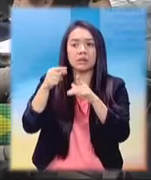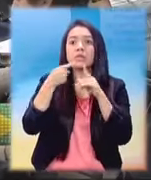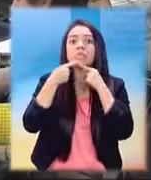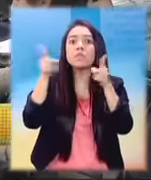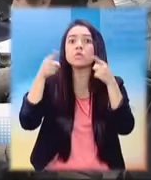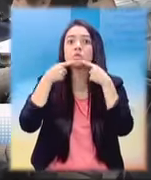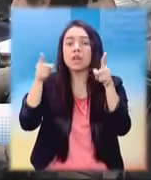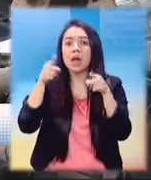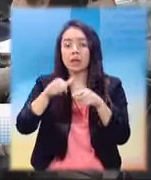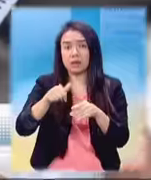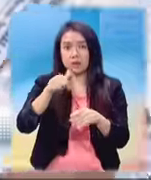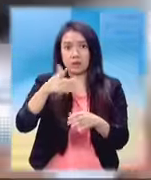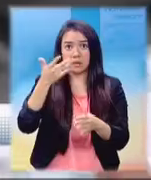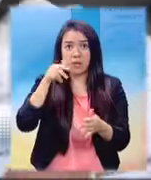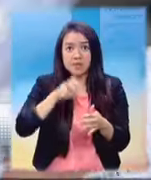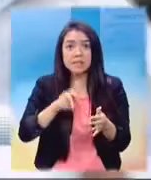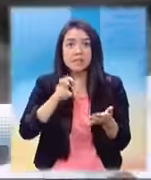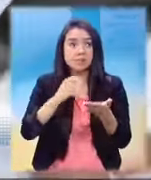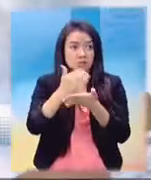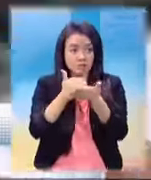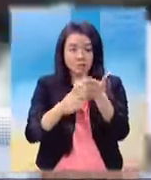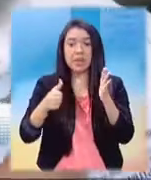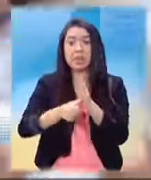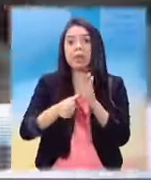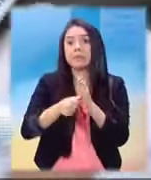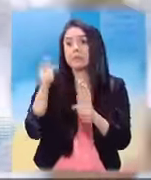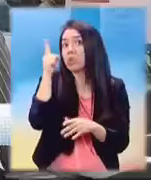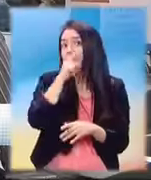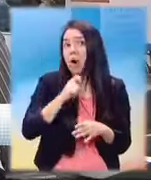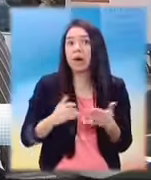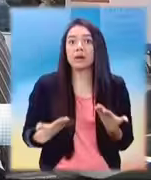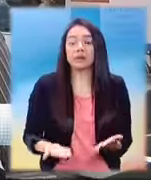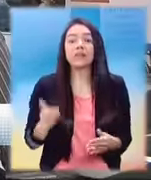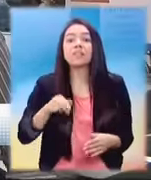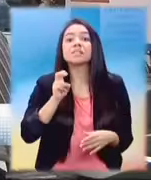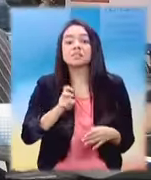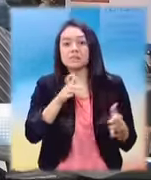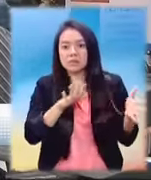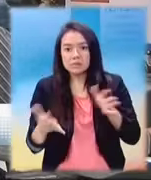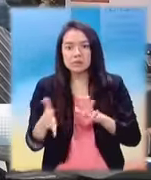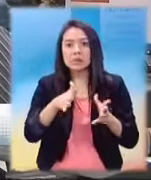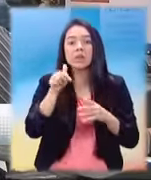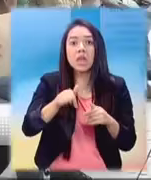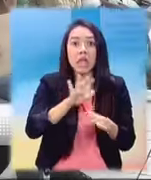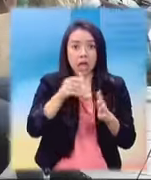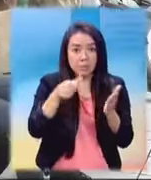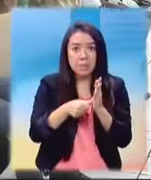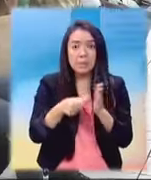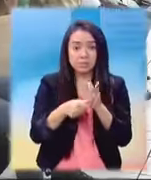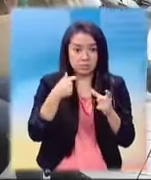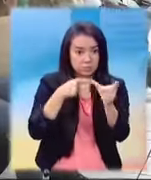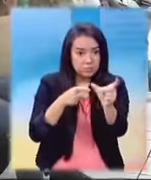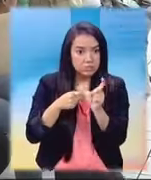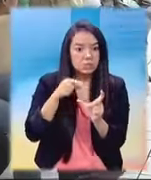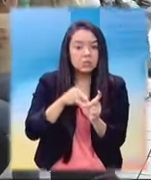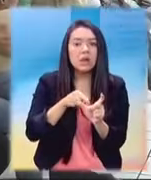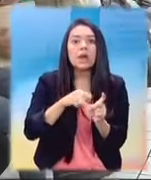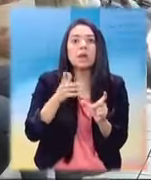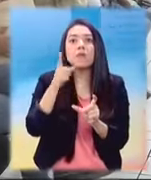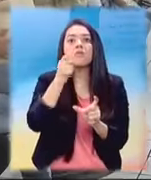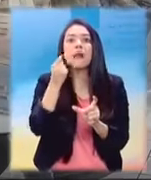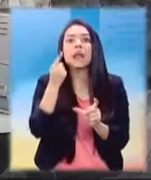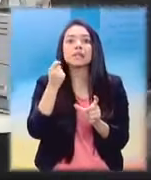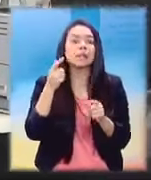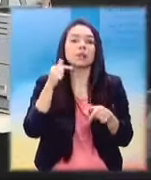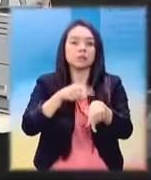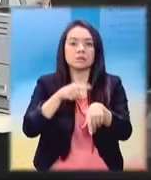Centroamericanos por guatemaltecos que residen en Estados Unidos en condición irregular que han presentado problemas al efectuar algún tipo de trámite